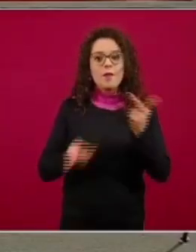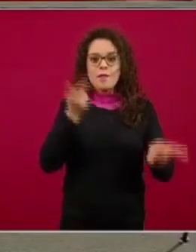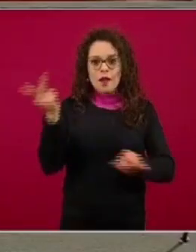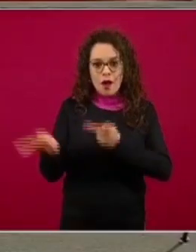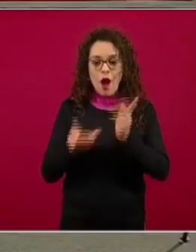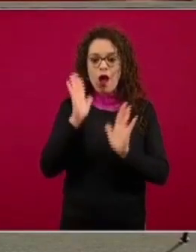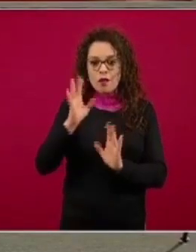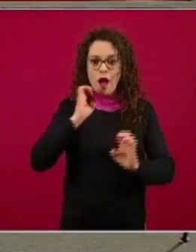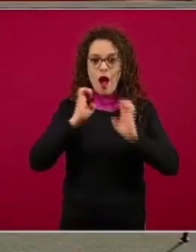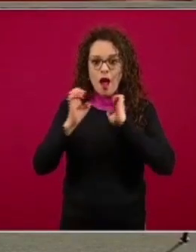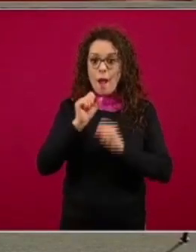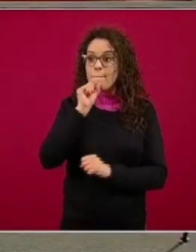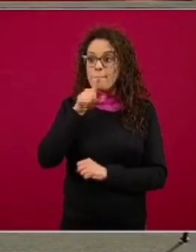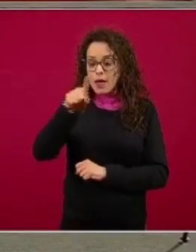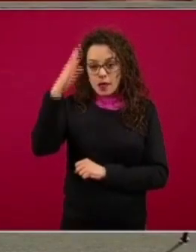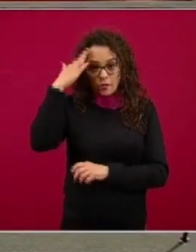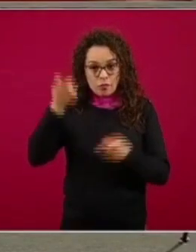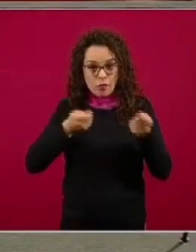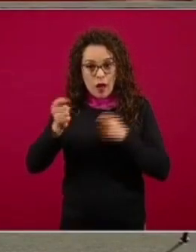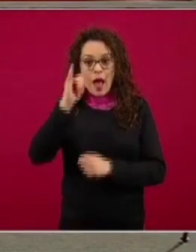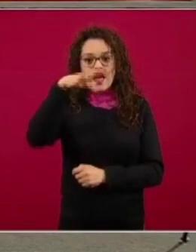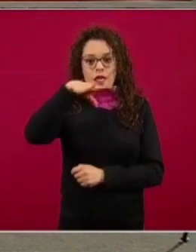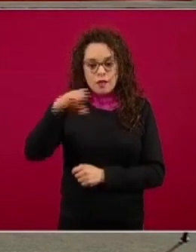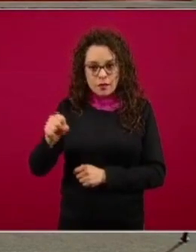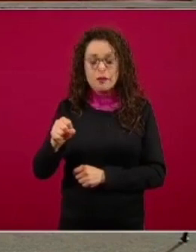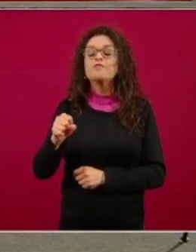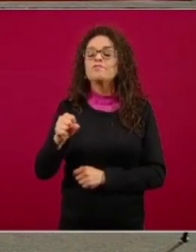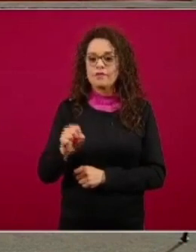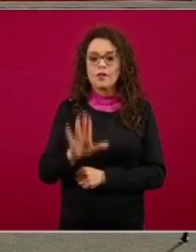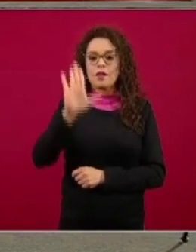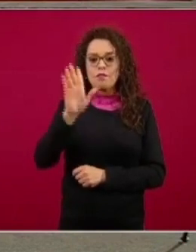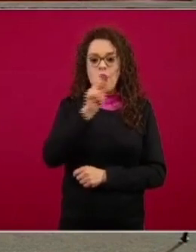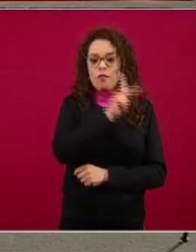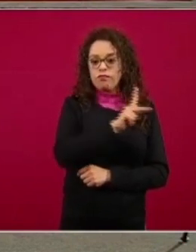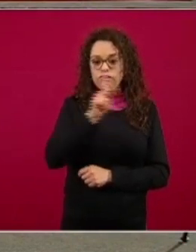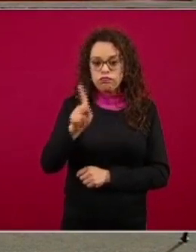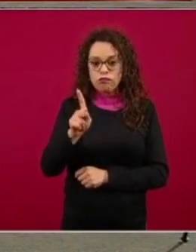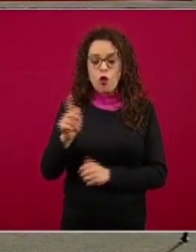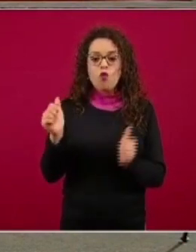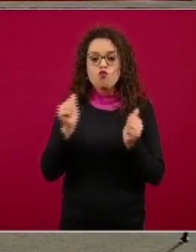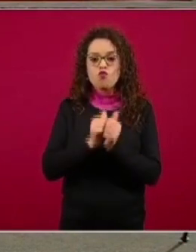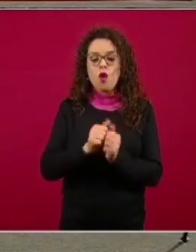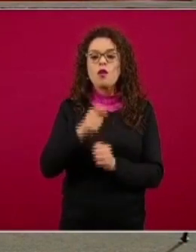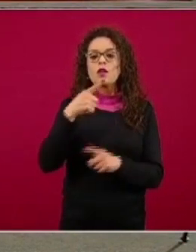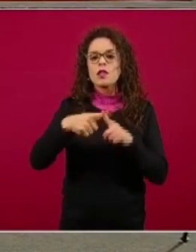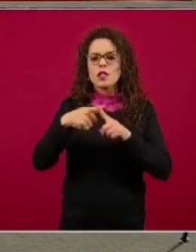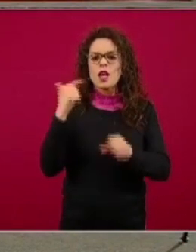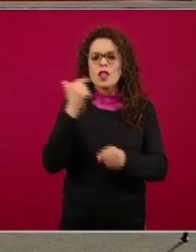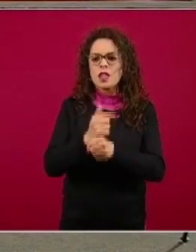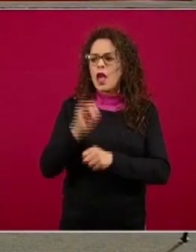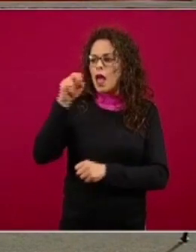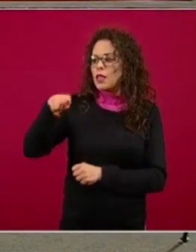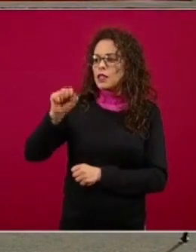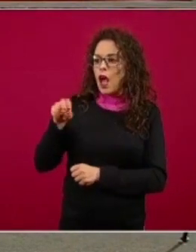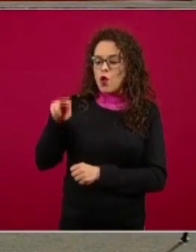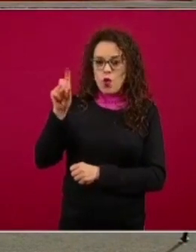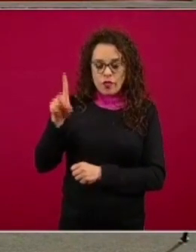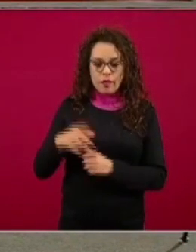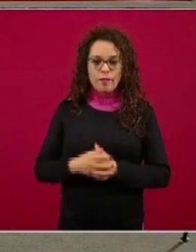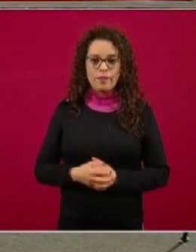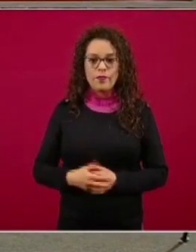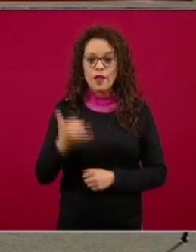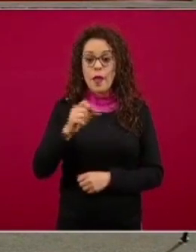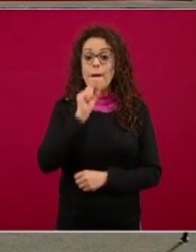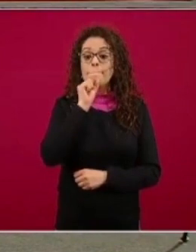también condujo el IMSS y que tiene resultados que son compatibles con lo que encontró la ENSANUT y también tendremos el